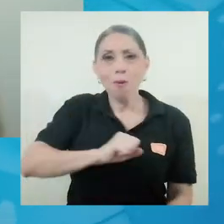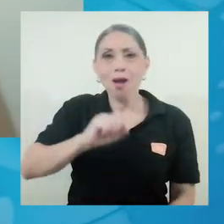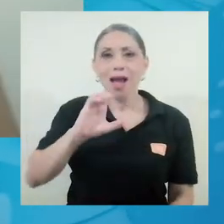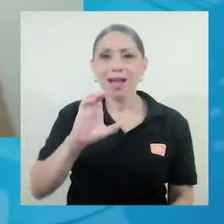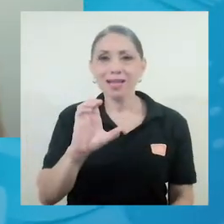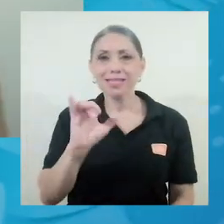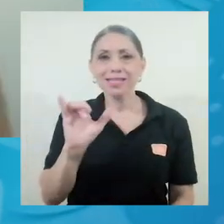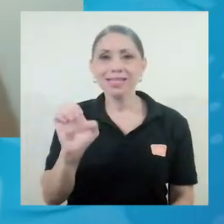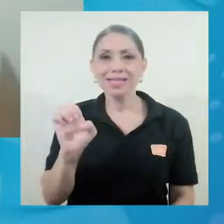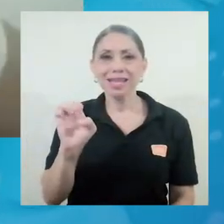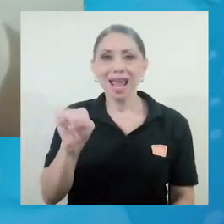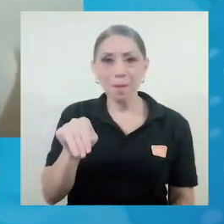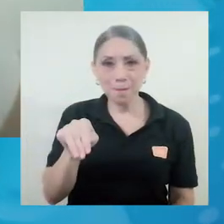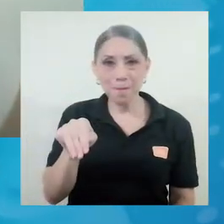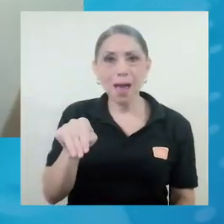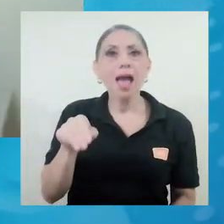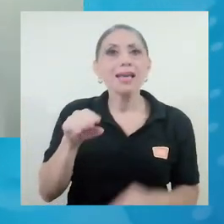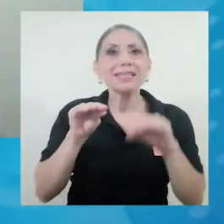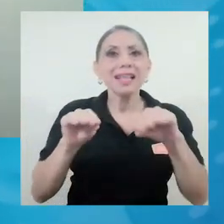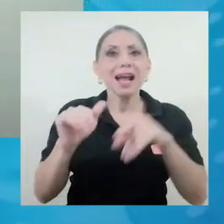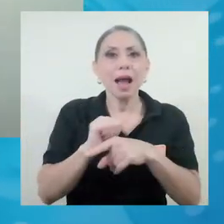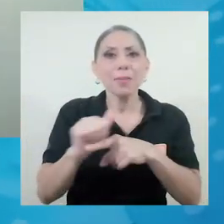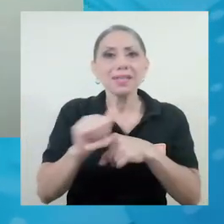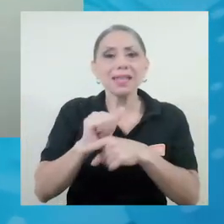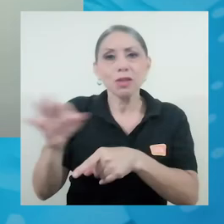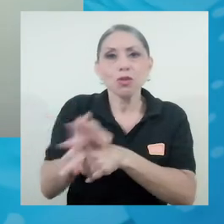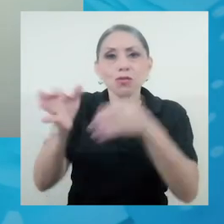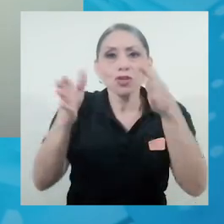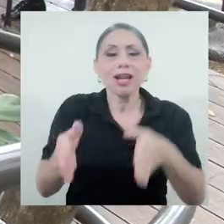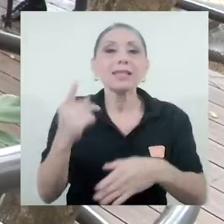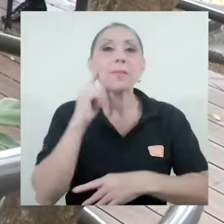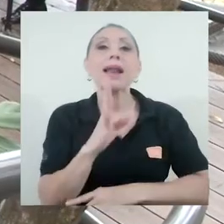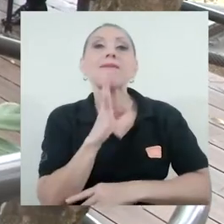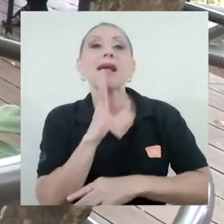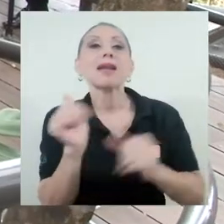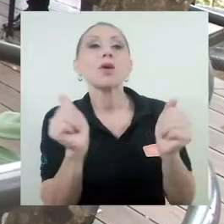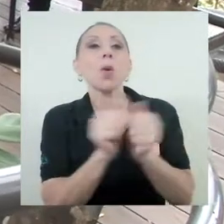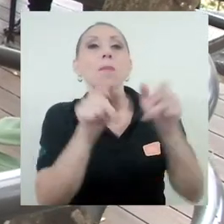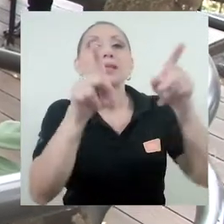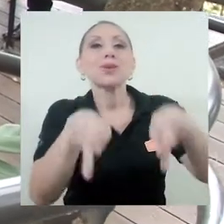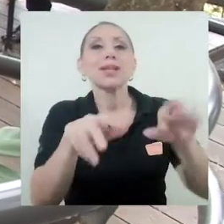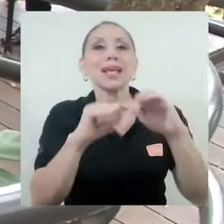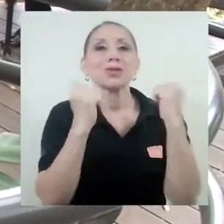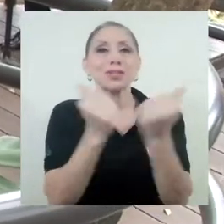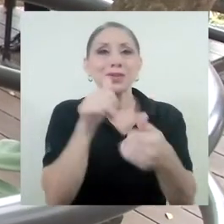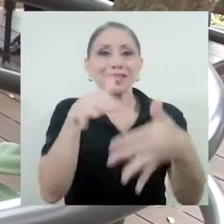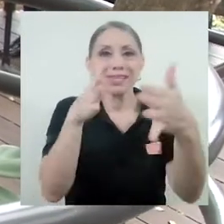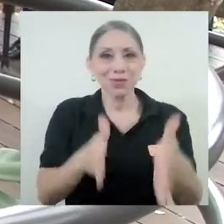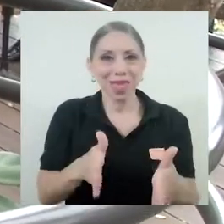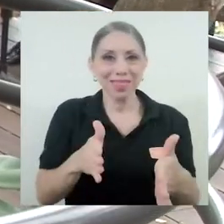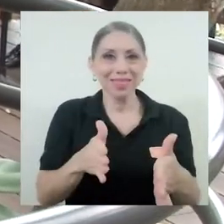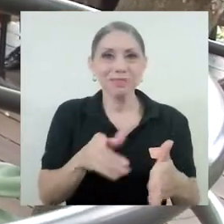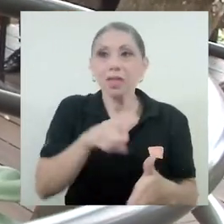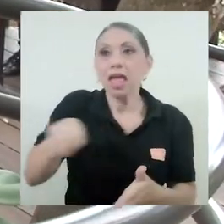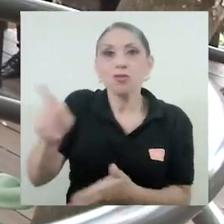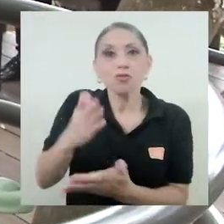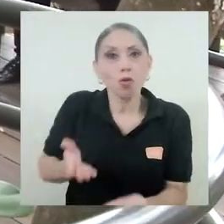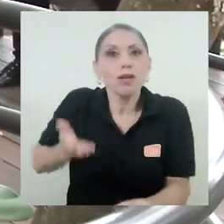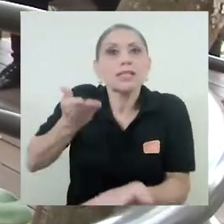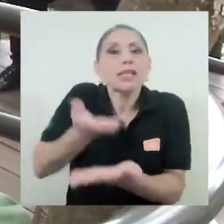estaba capacitando a muchos de sus funcionarios para hablar con las personas de las asociaciones de estudiantes. Nos